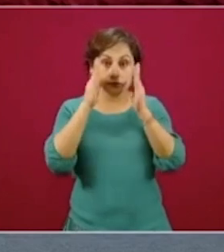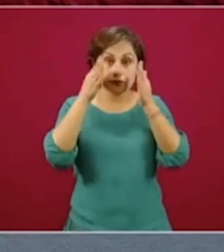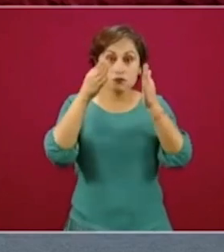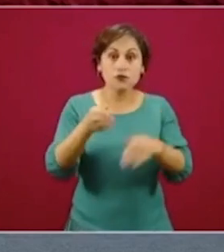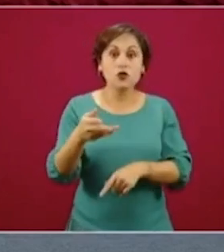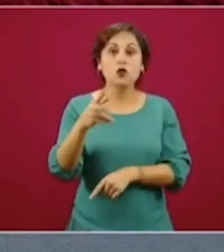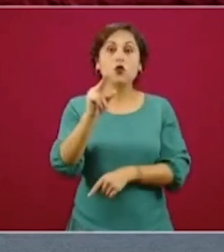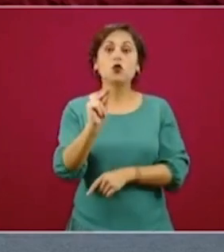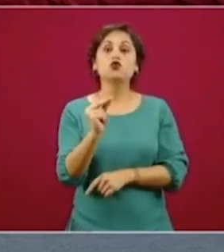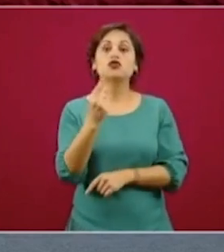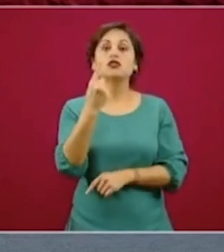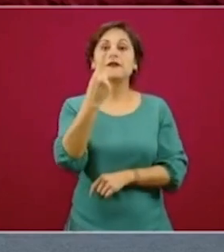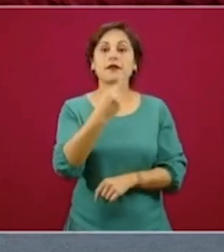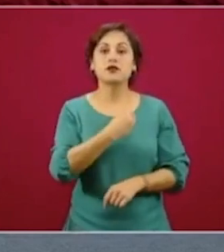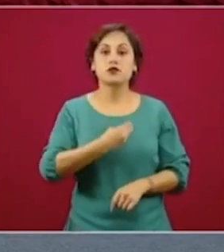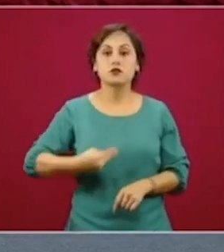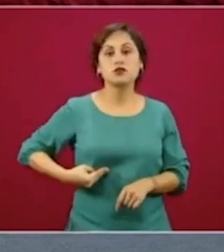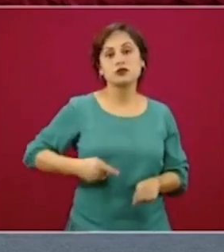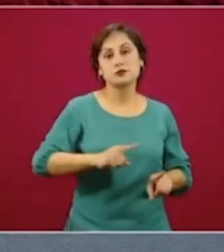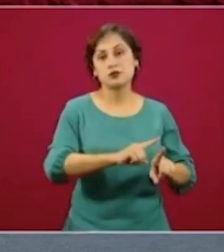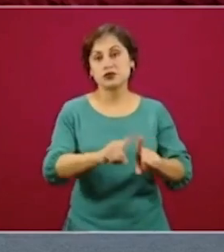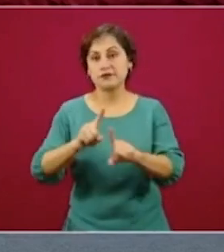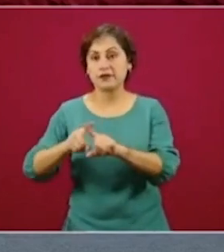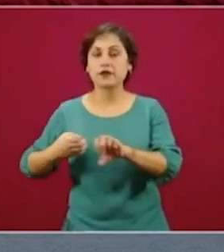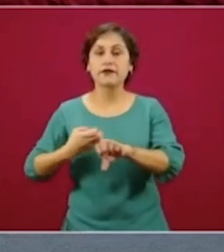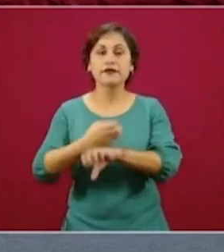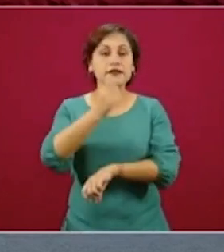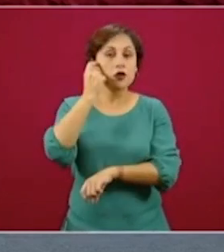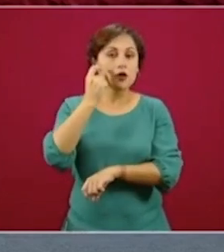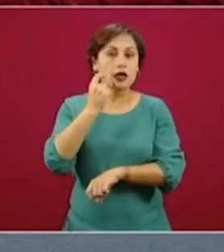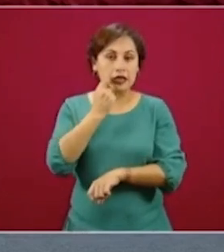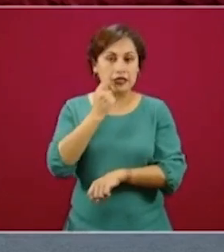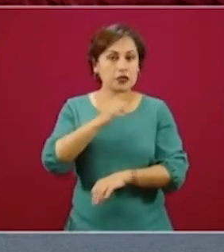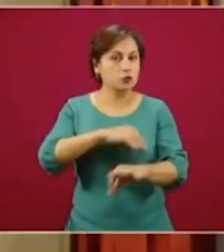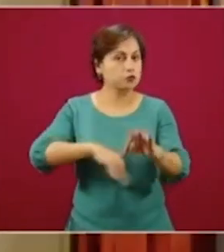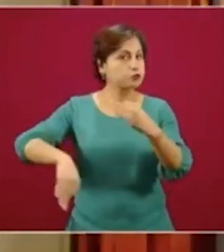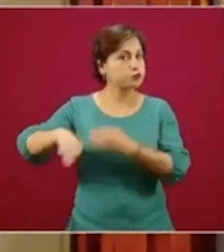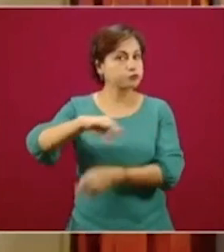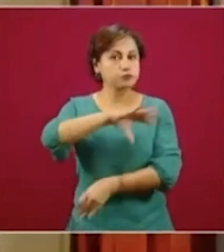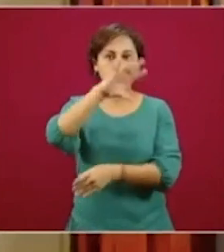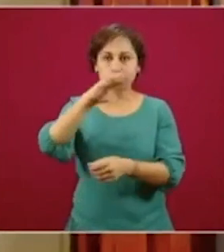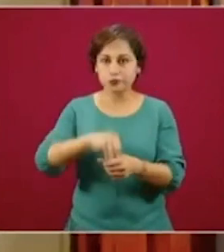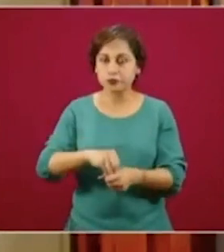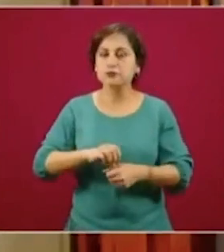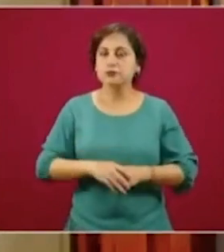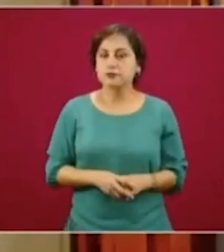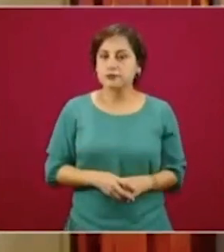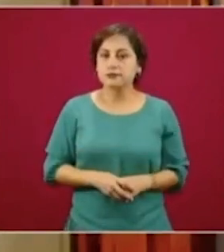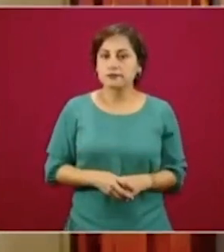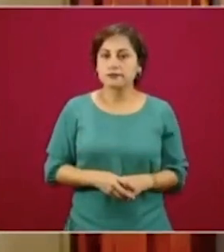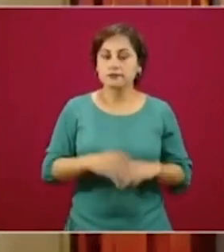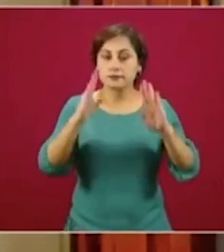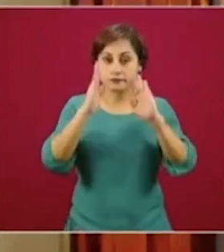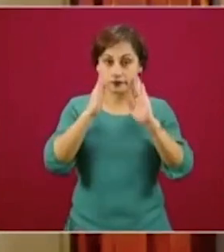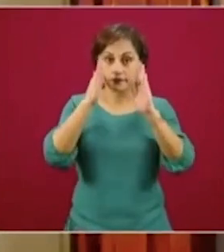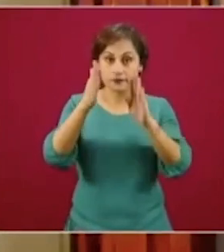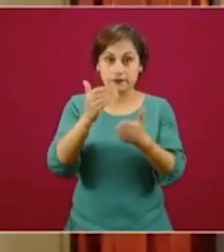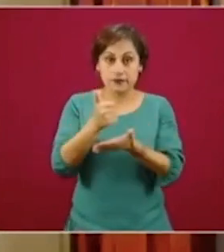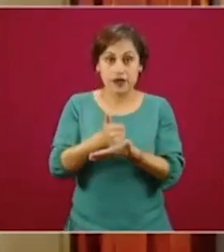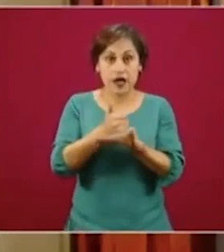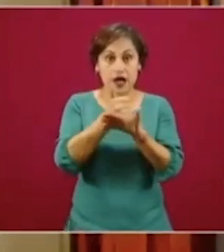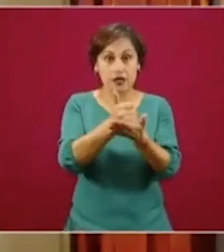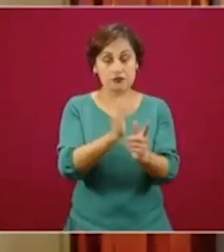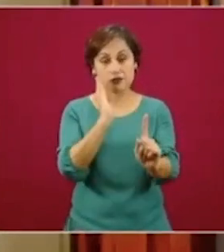de Guerrero, no dejamos un municipio sin atención y está orientado a dar los apoyos directamente